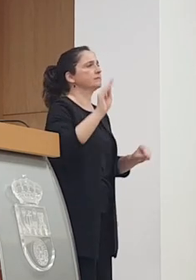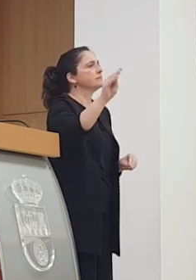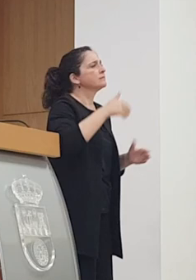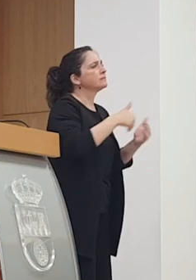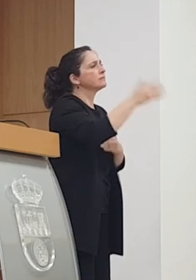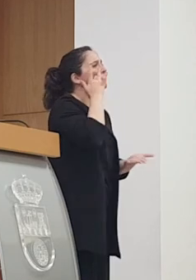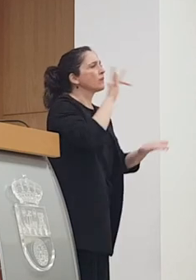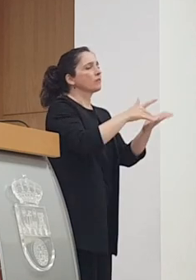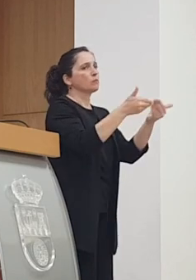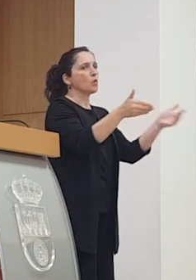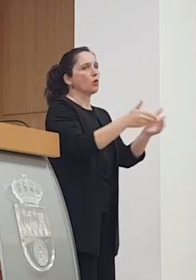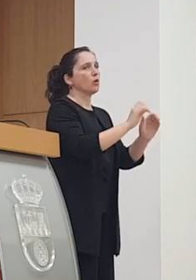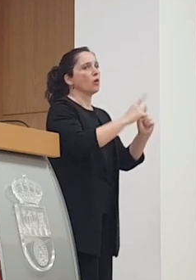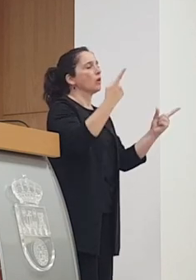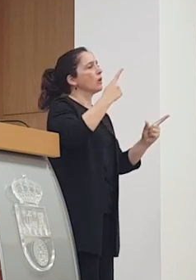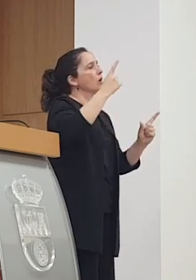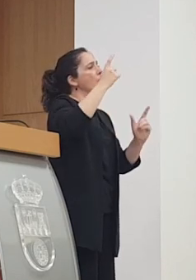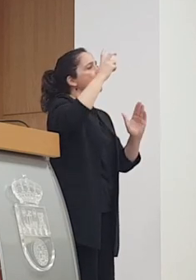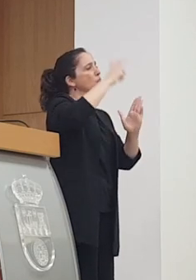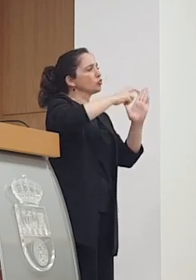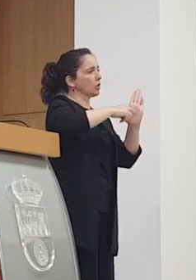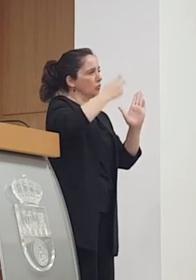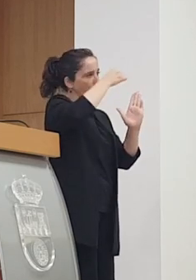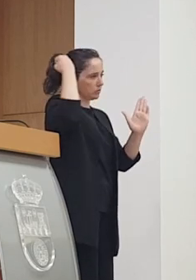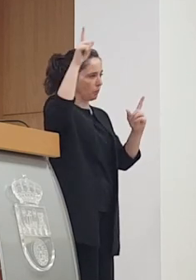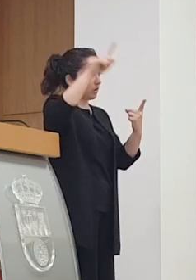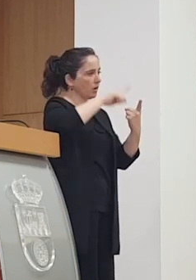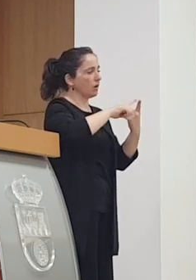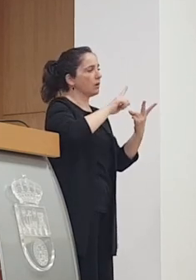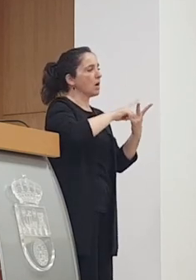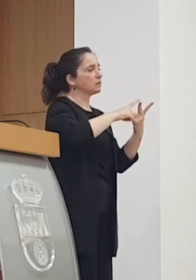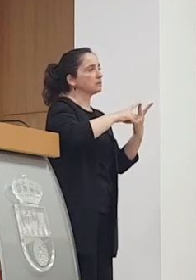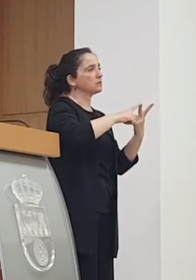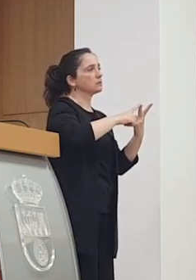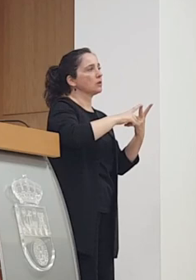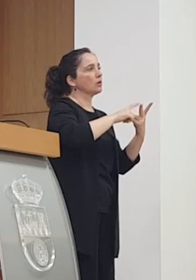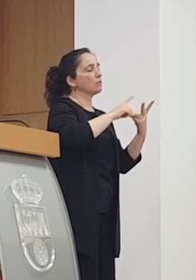puede ser la fecha de apertura definitiva del MUPAC y cuál puede ser la fecha de apertura definitiva del MAS